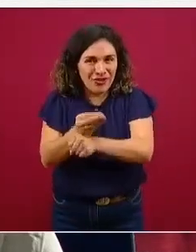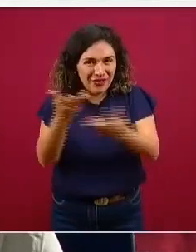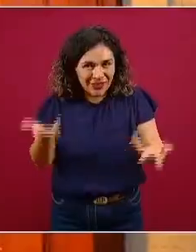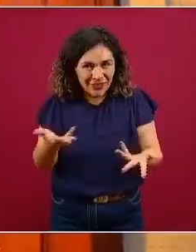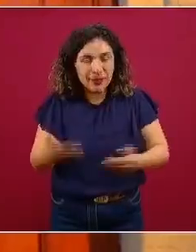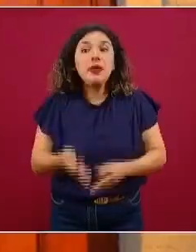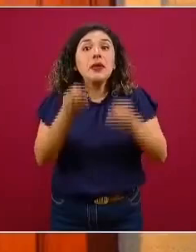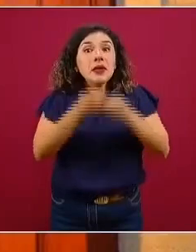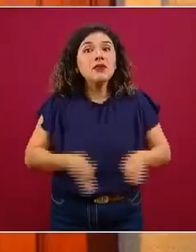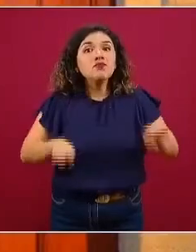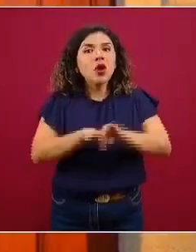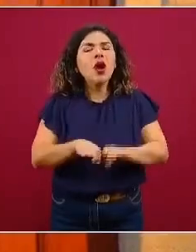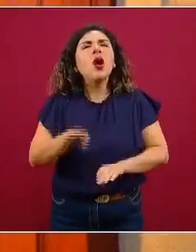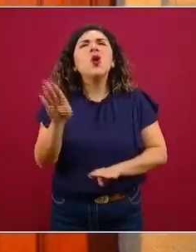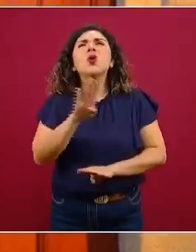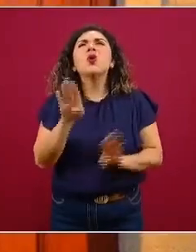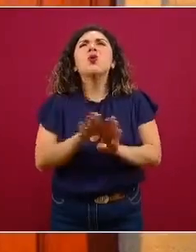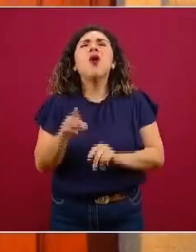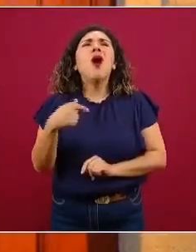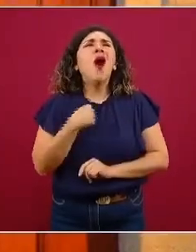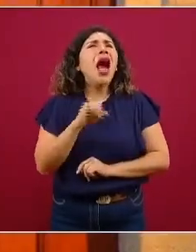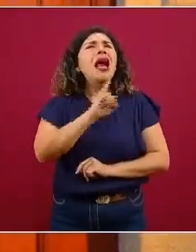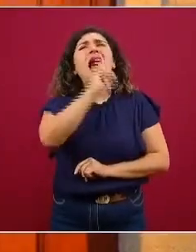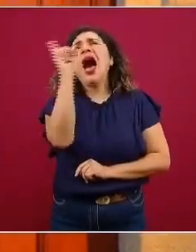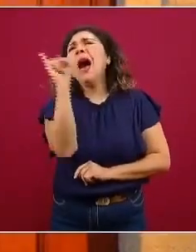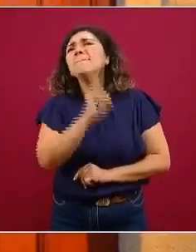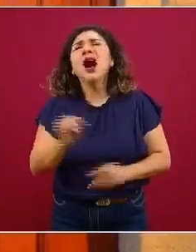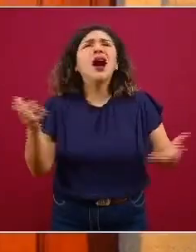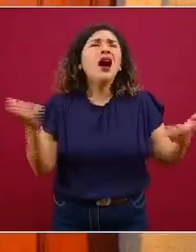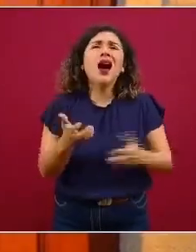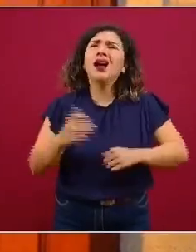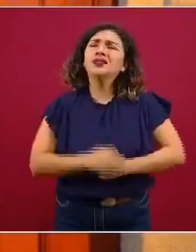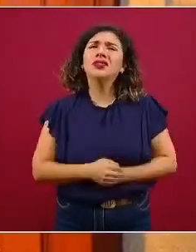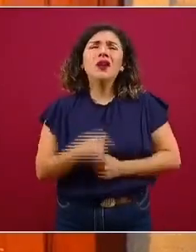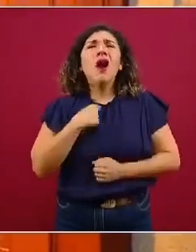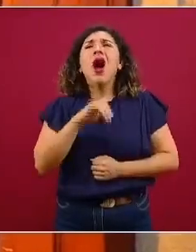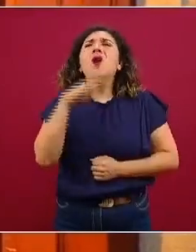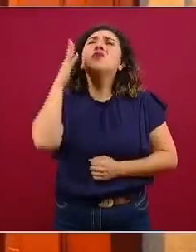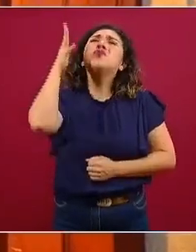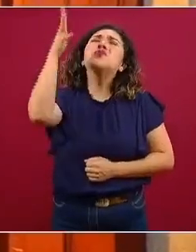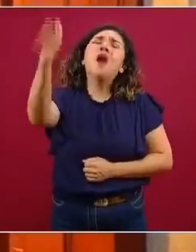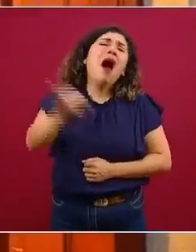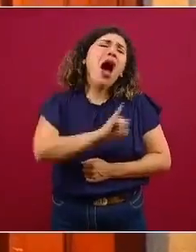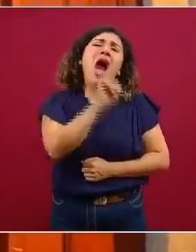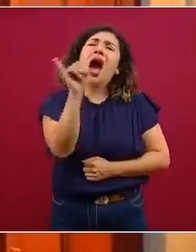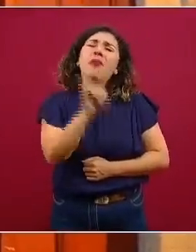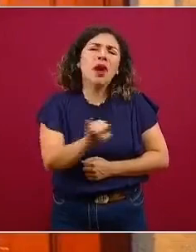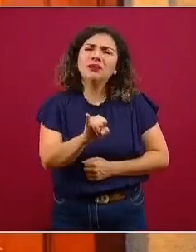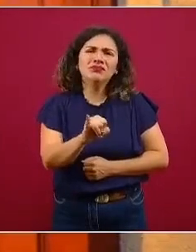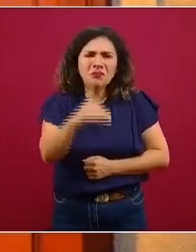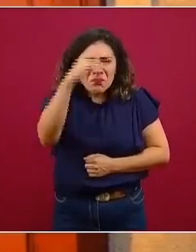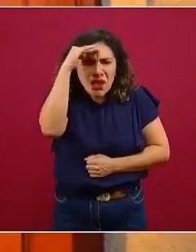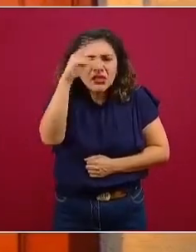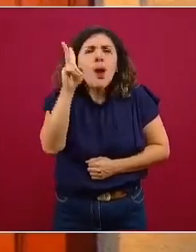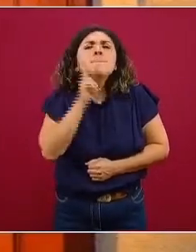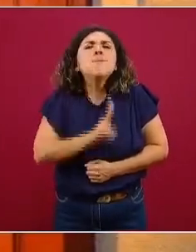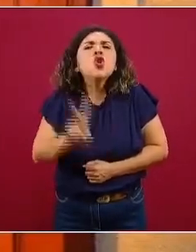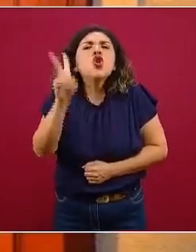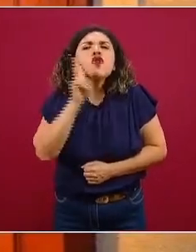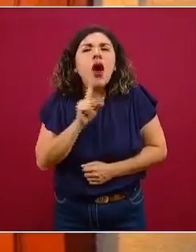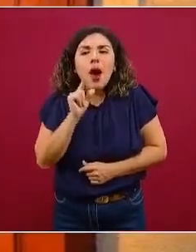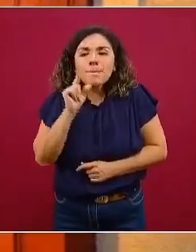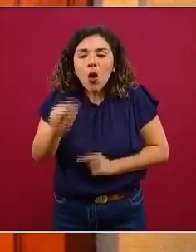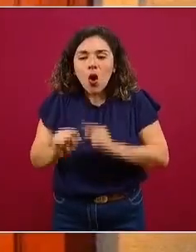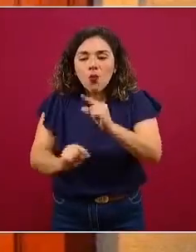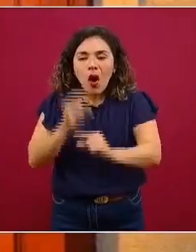los infinitos. Nunca lo voy a alegrar, a mejor pensar que vamos a poder probar algo nuevo e ir teniendo